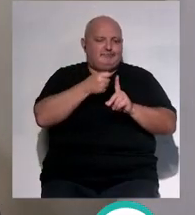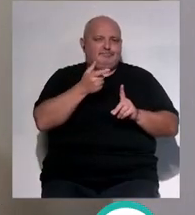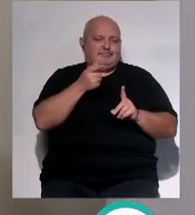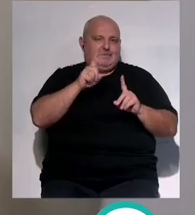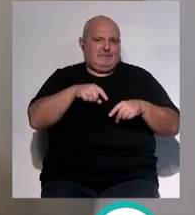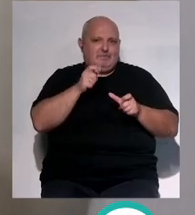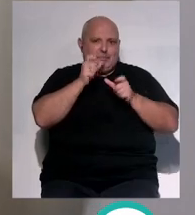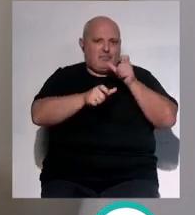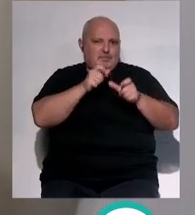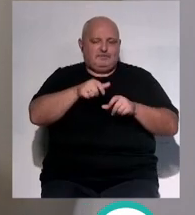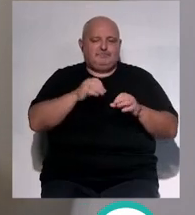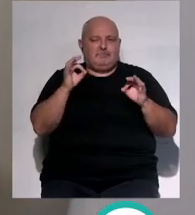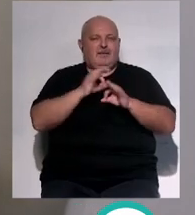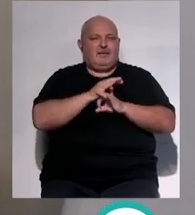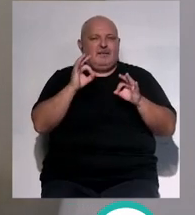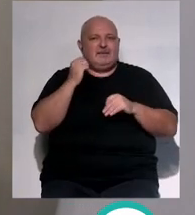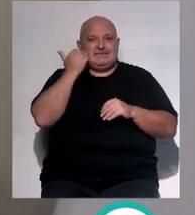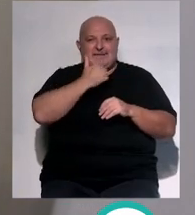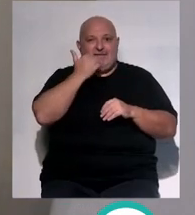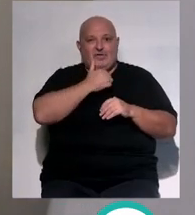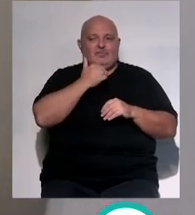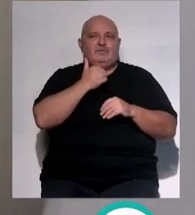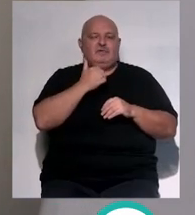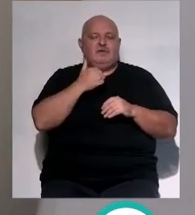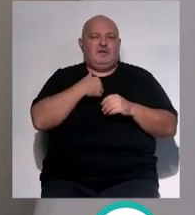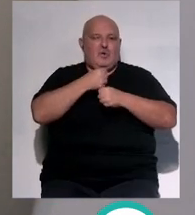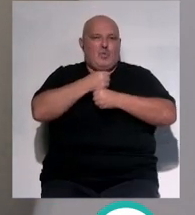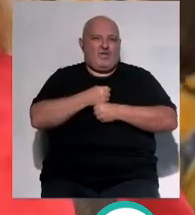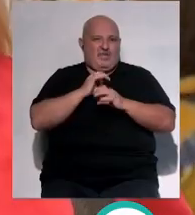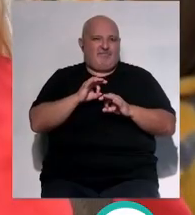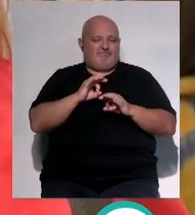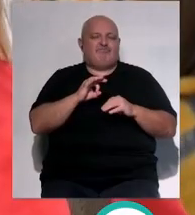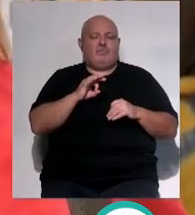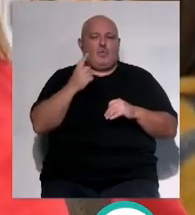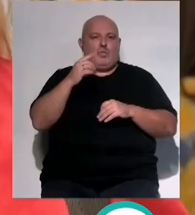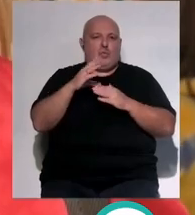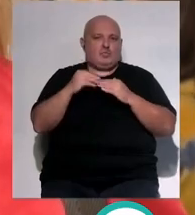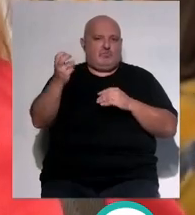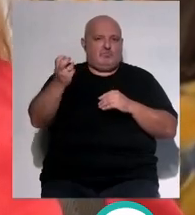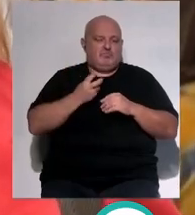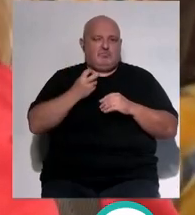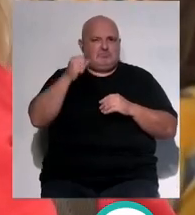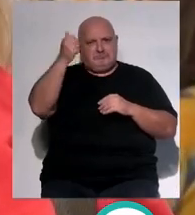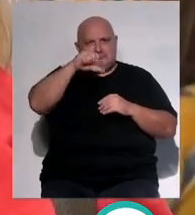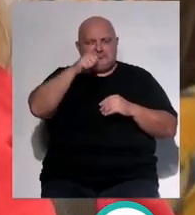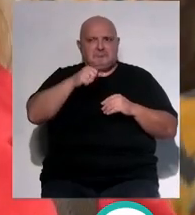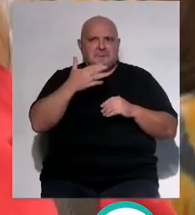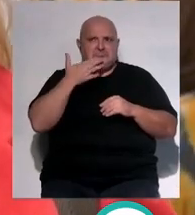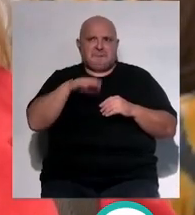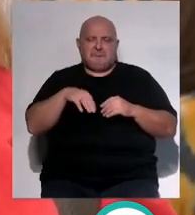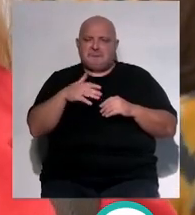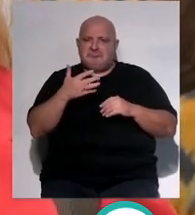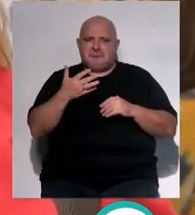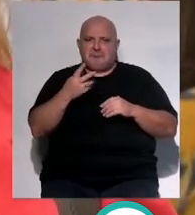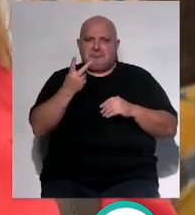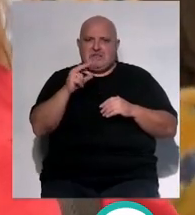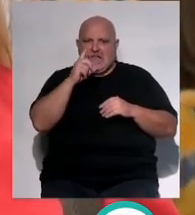en urgencias la madrugada del sábado que era mi guardia pues un paciente varón de alrededor